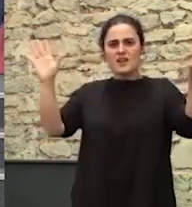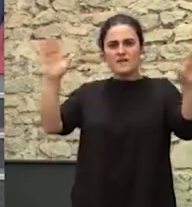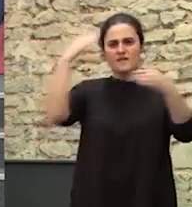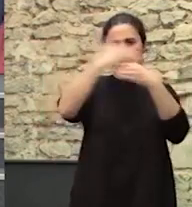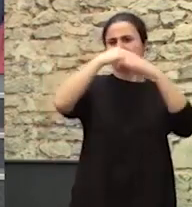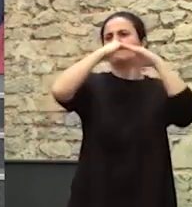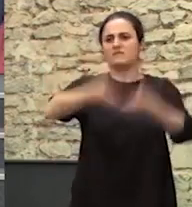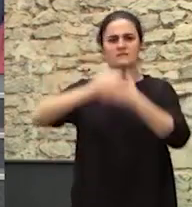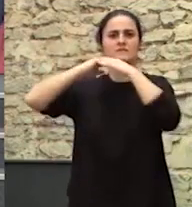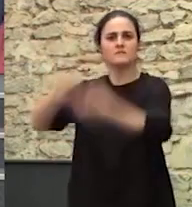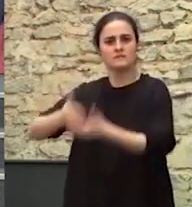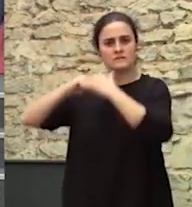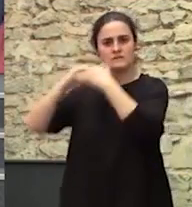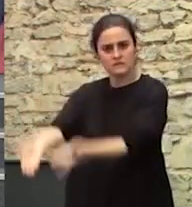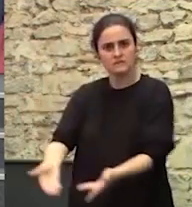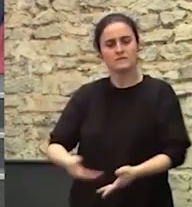fronteras